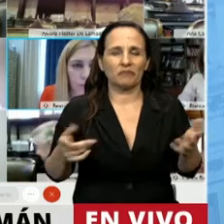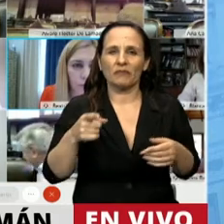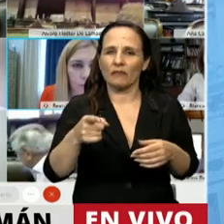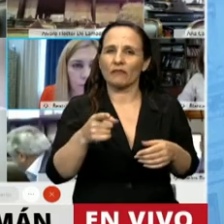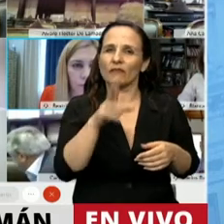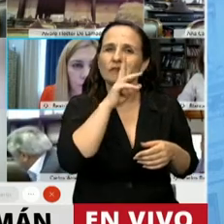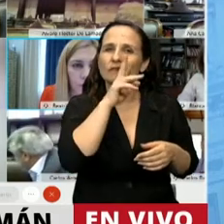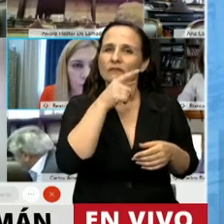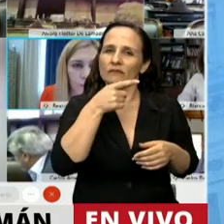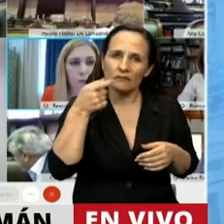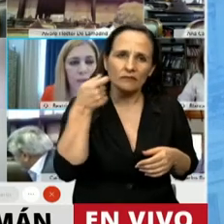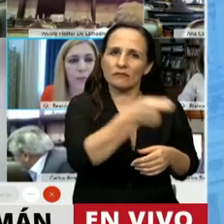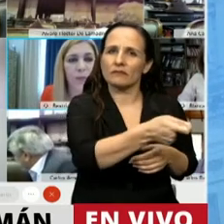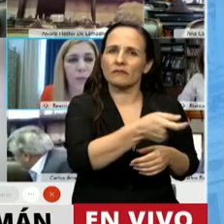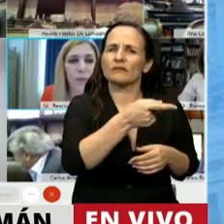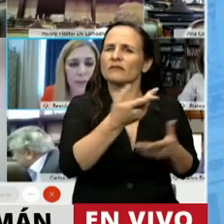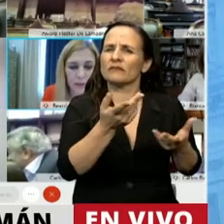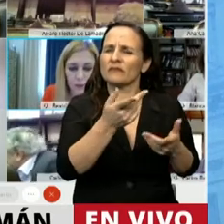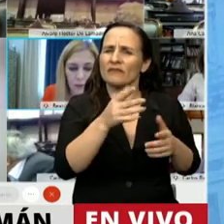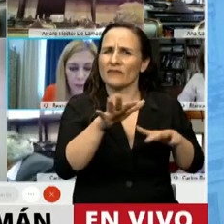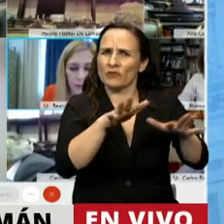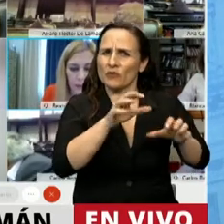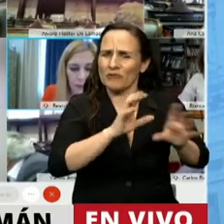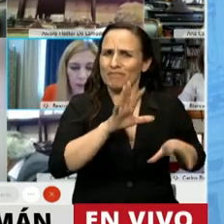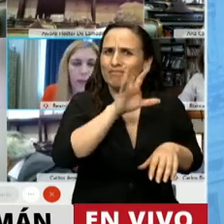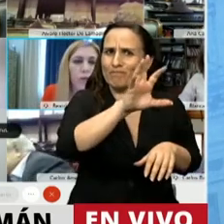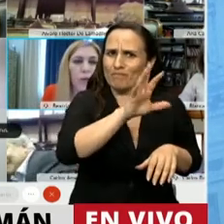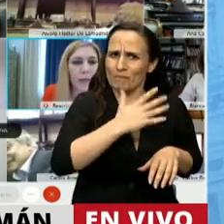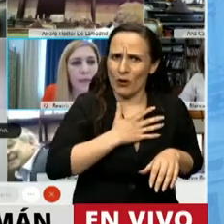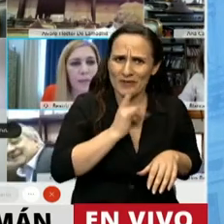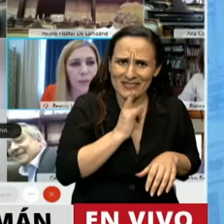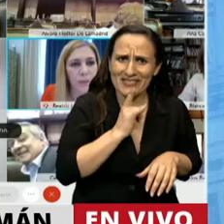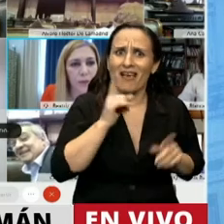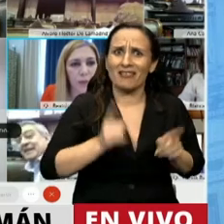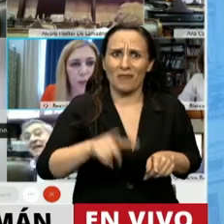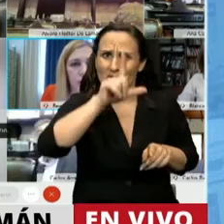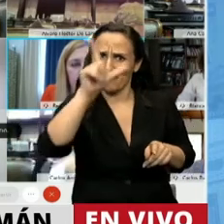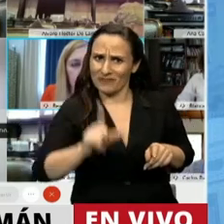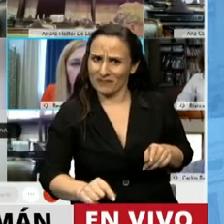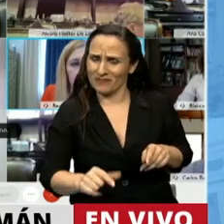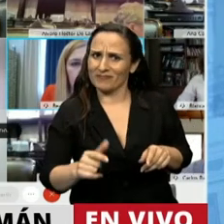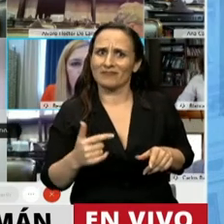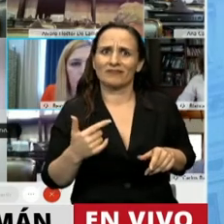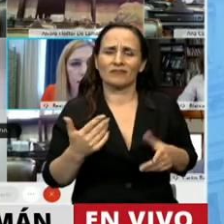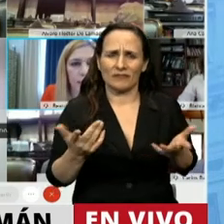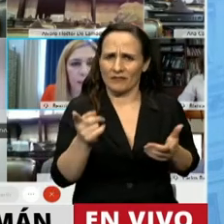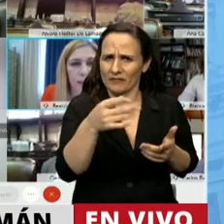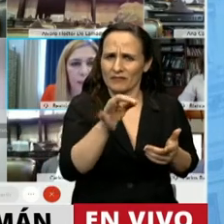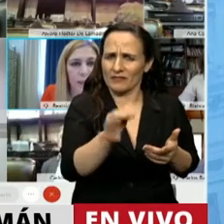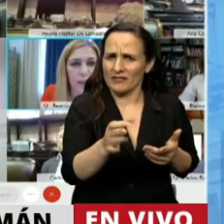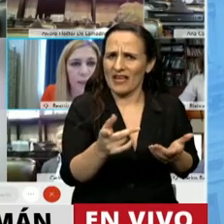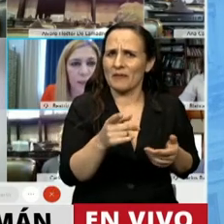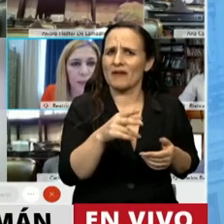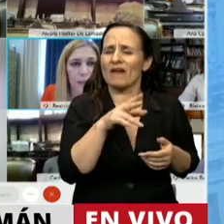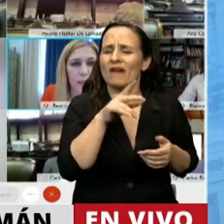femicidio que conmocionó no solamente a mi provincia, sino también a todo el país. Y me estoy refiriendo al